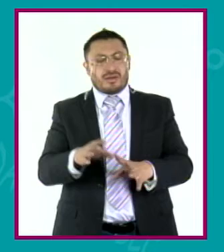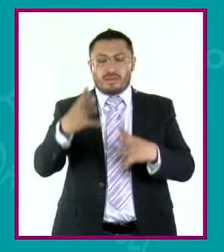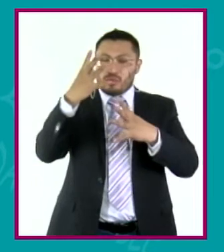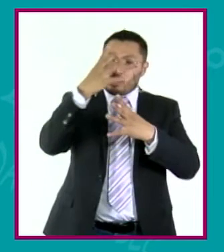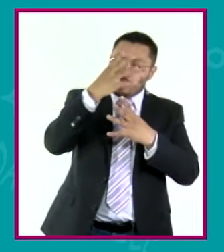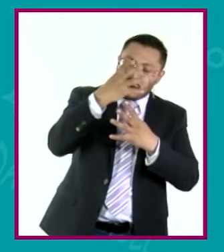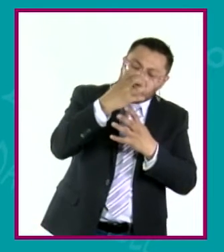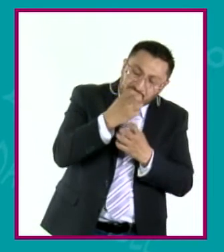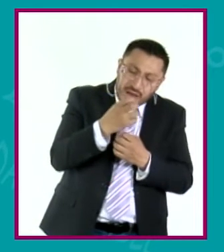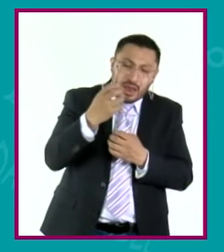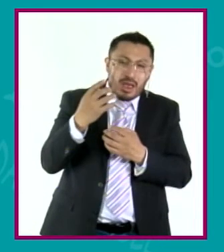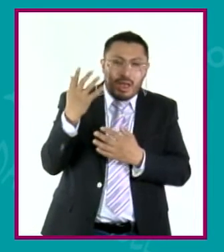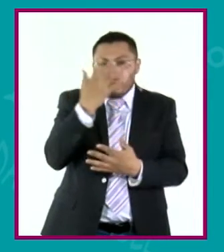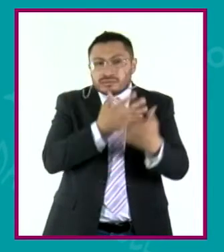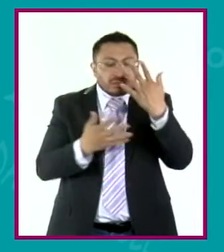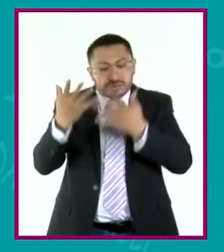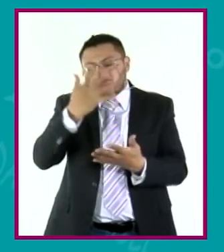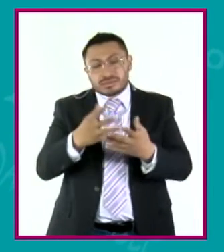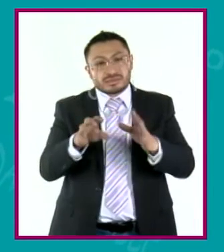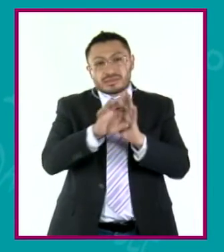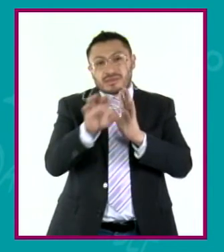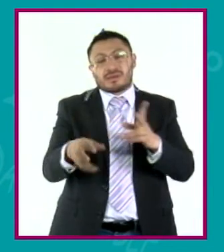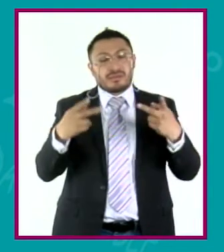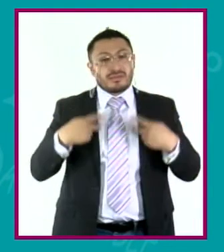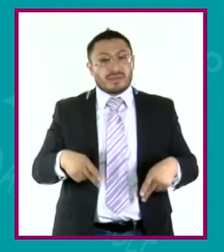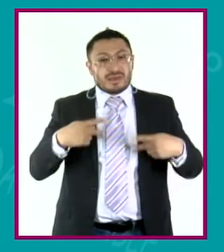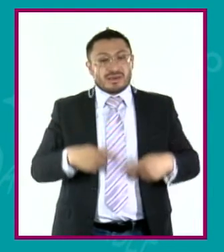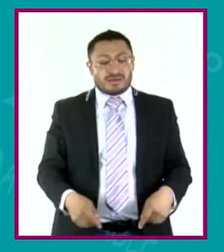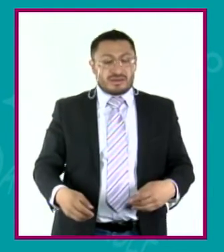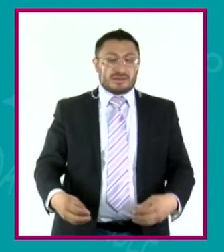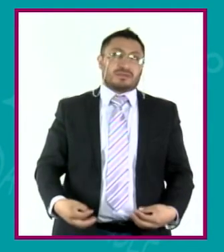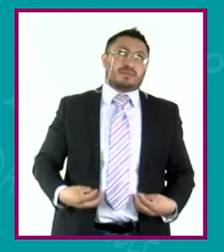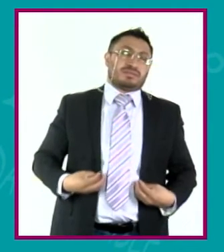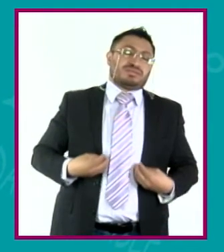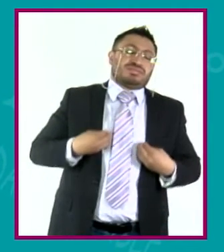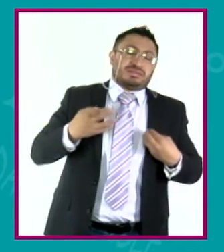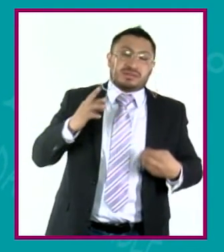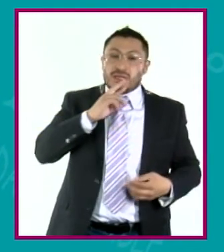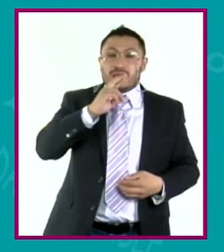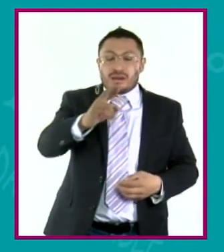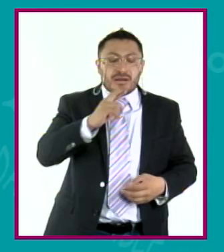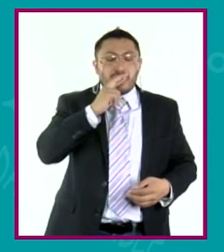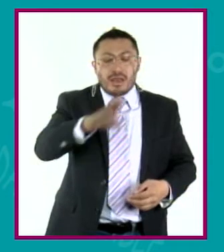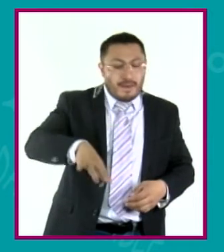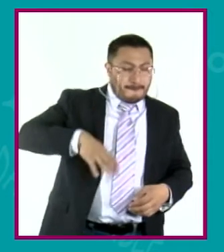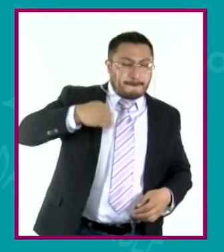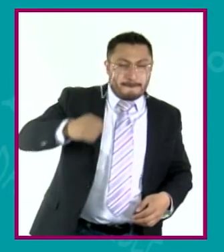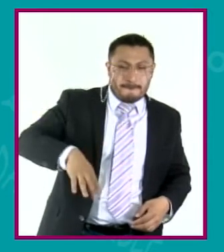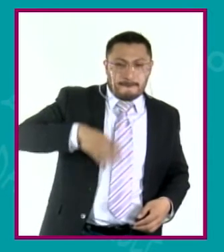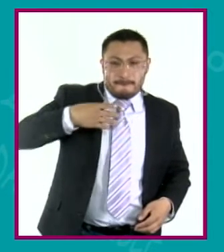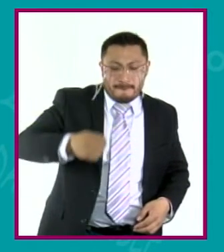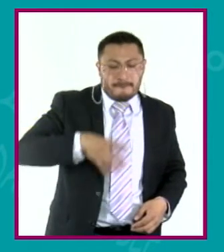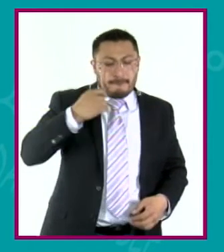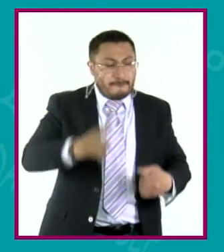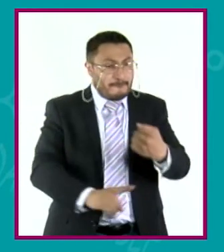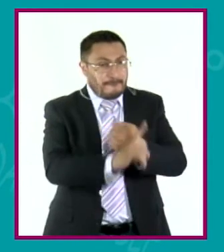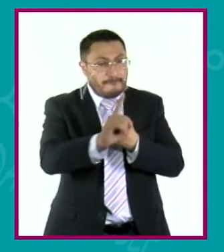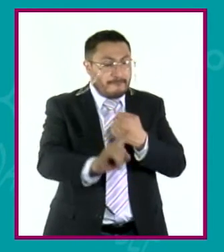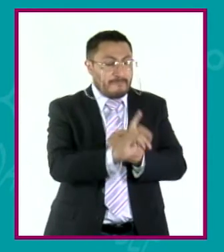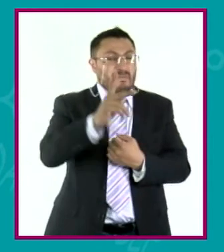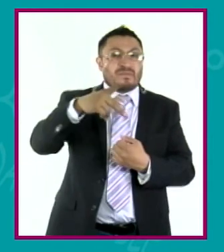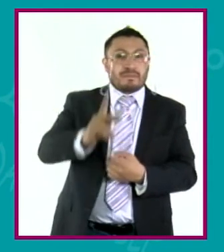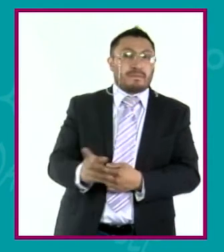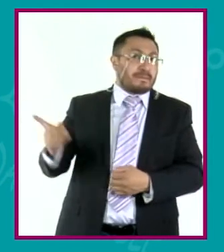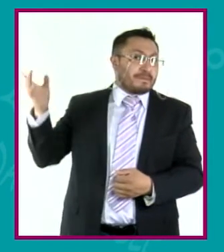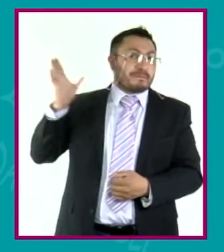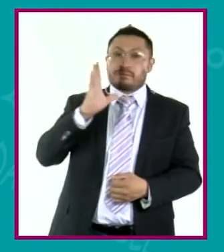O sea, hay gente que ha dedicado la vida a resolver un problema y no lo resuelve, y está lo más frustrada porque toda su